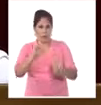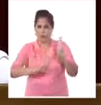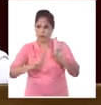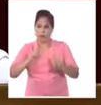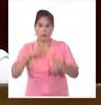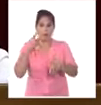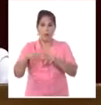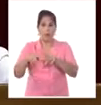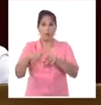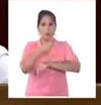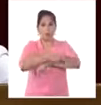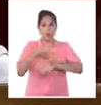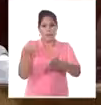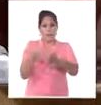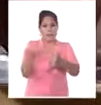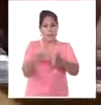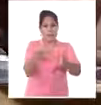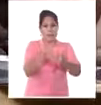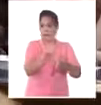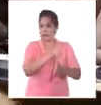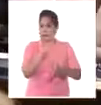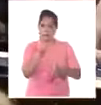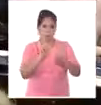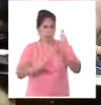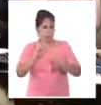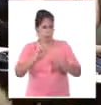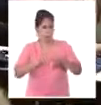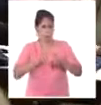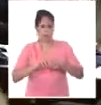extranjeras y organismos internacionales.